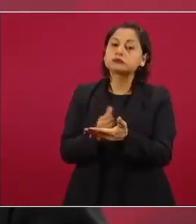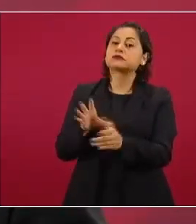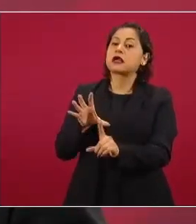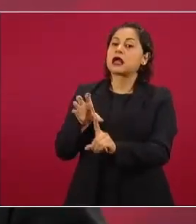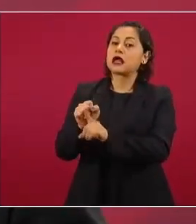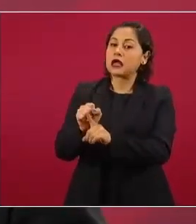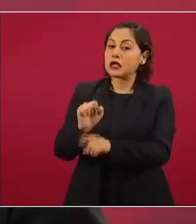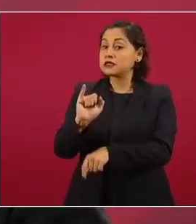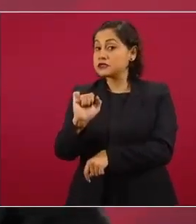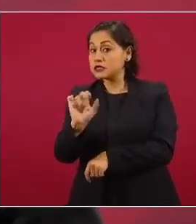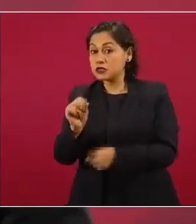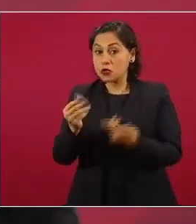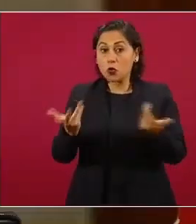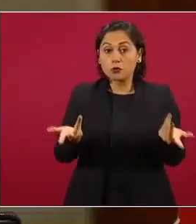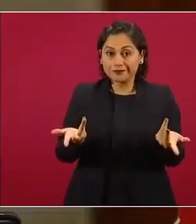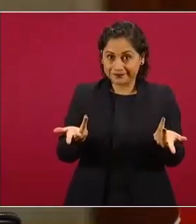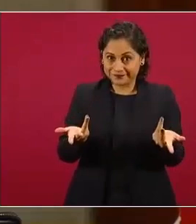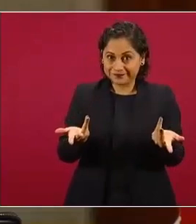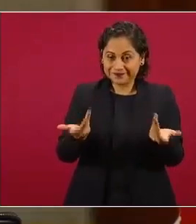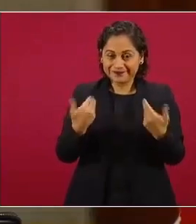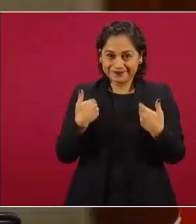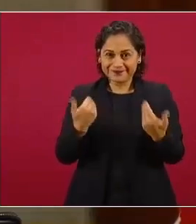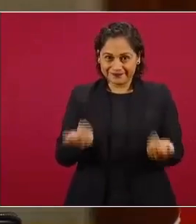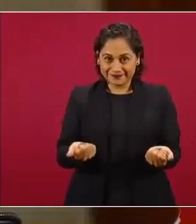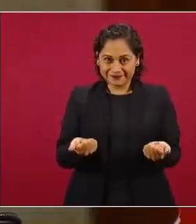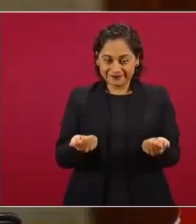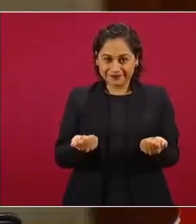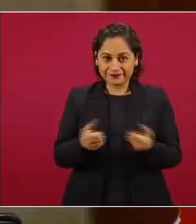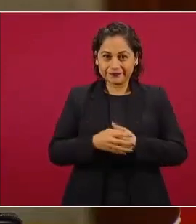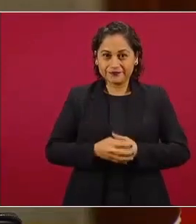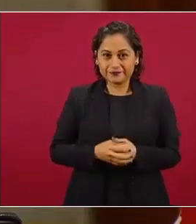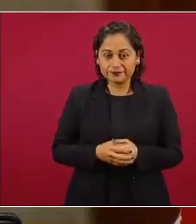¿si me explicó? entonces simplemente decir